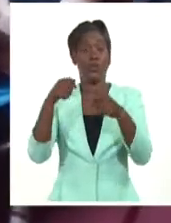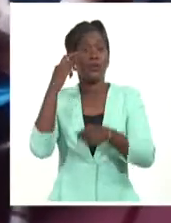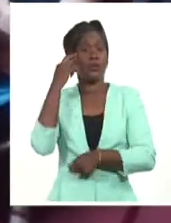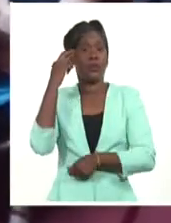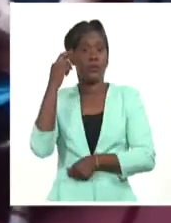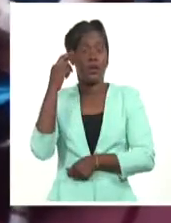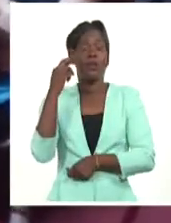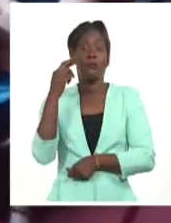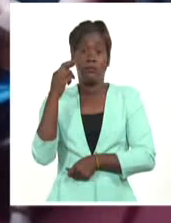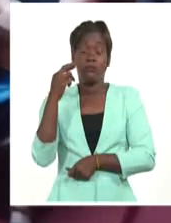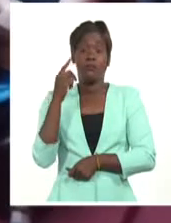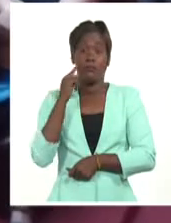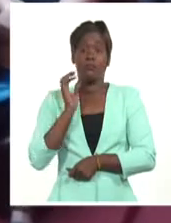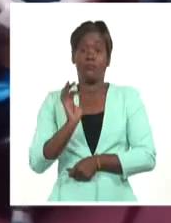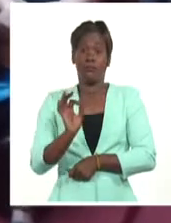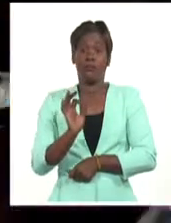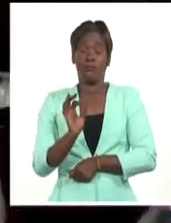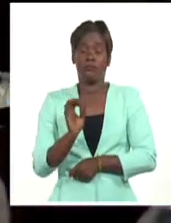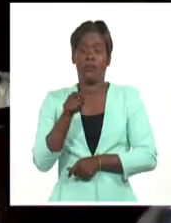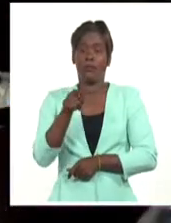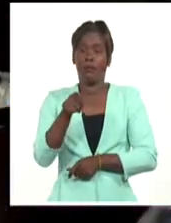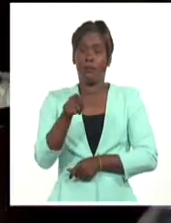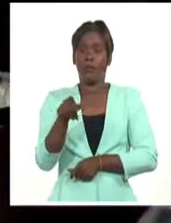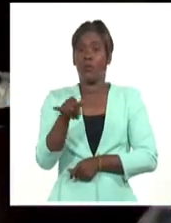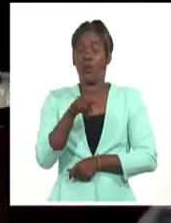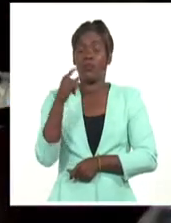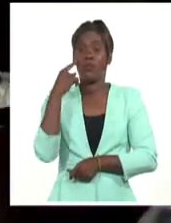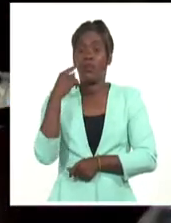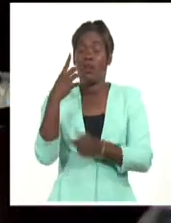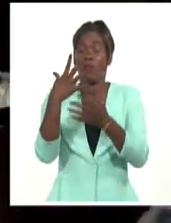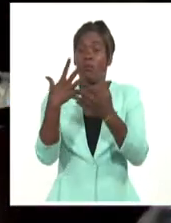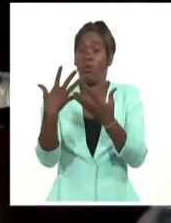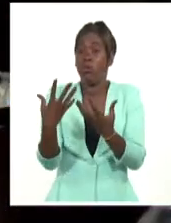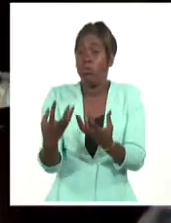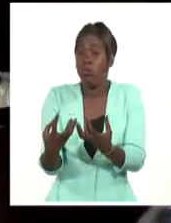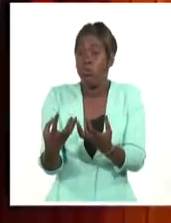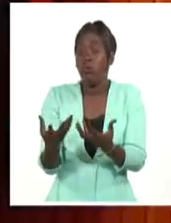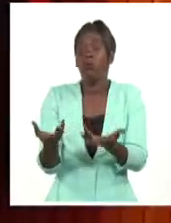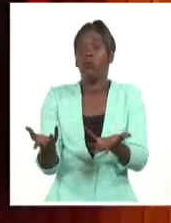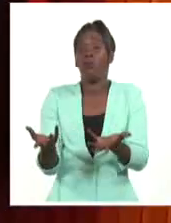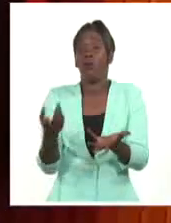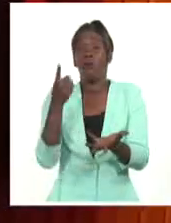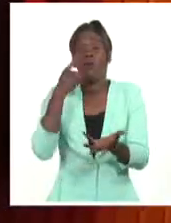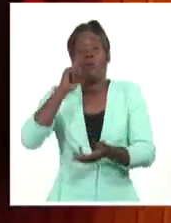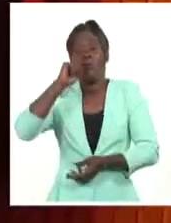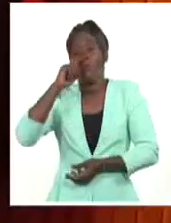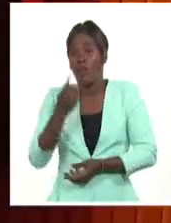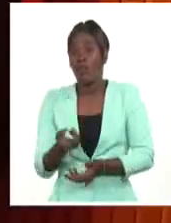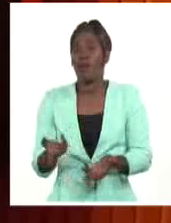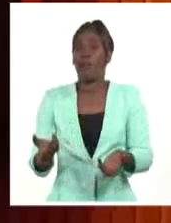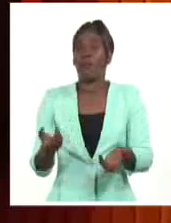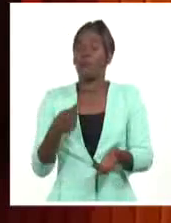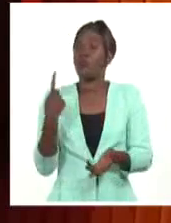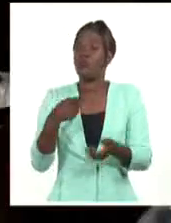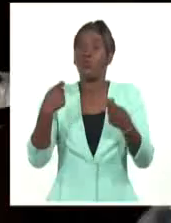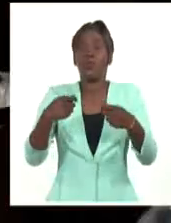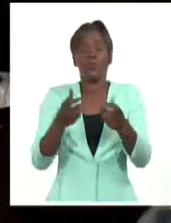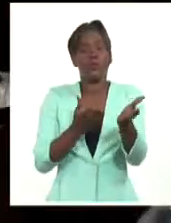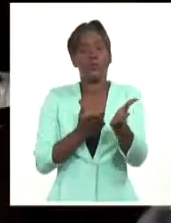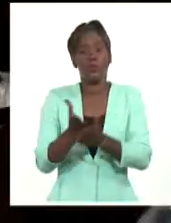kilómetros. Ahí llegó un momento de deterioro muy grande, de las propias infraestructuras. En eso tenemos que seguir,